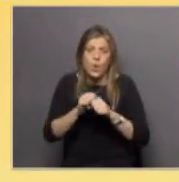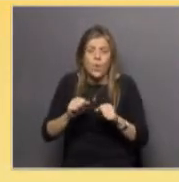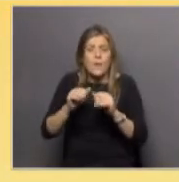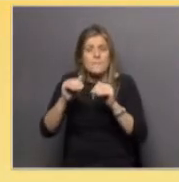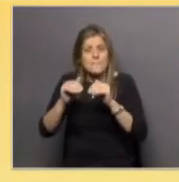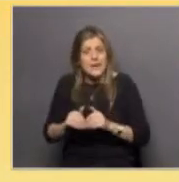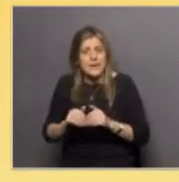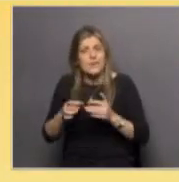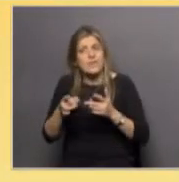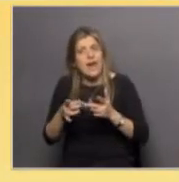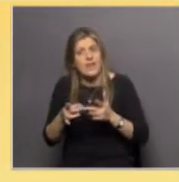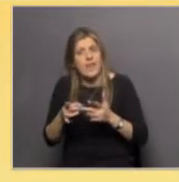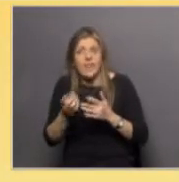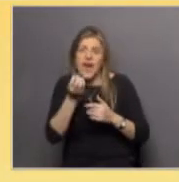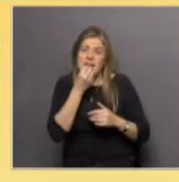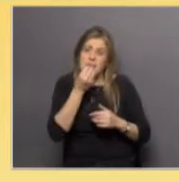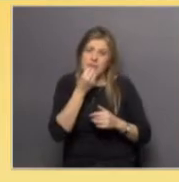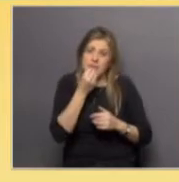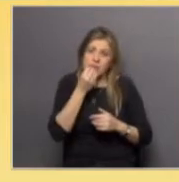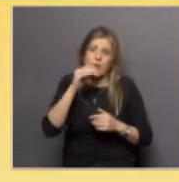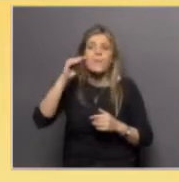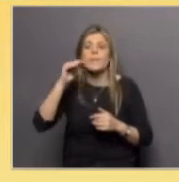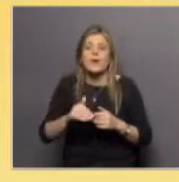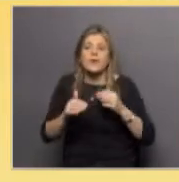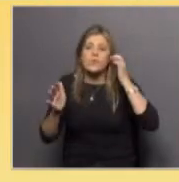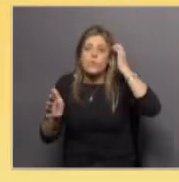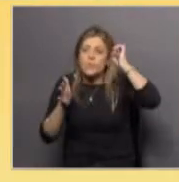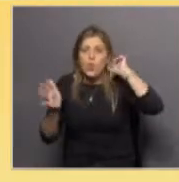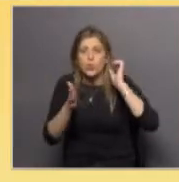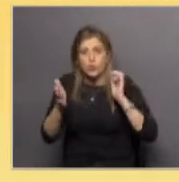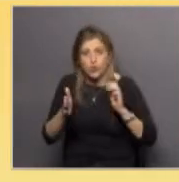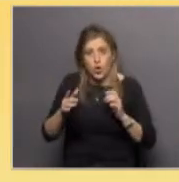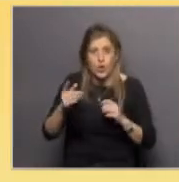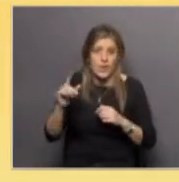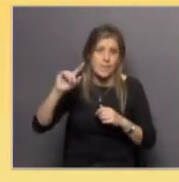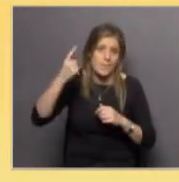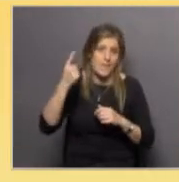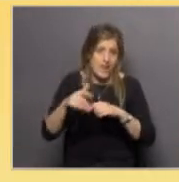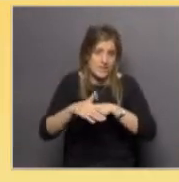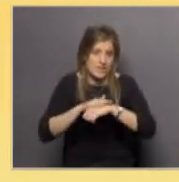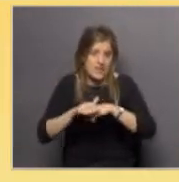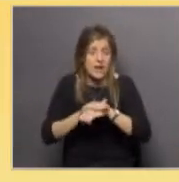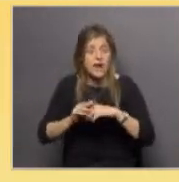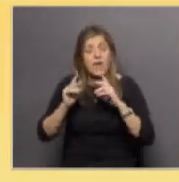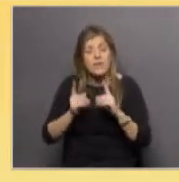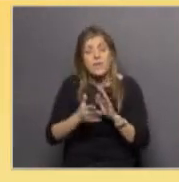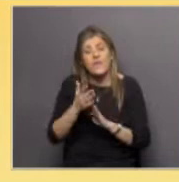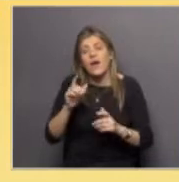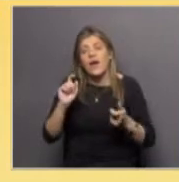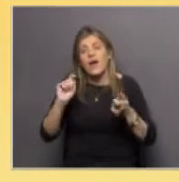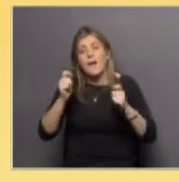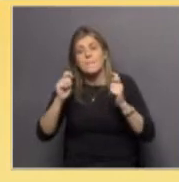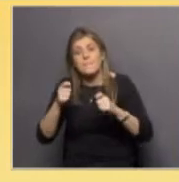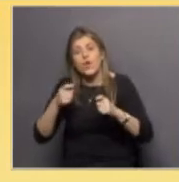la calidad del alimento por disminución de esa productividad primaria y también a cambios funcionales y